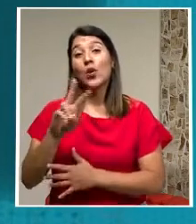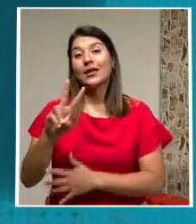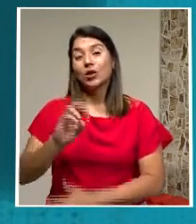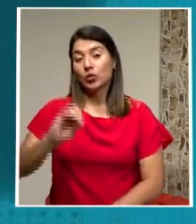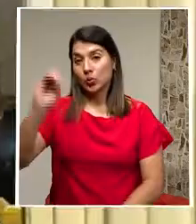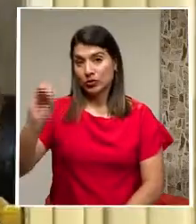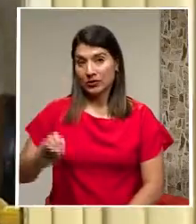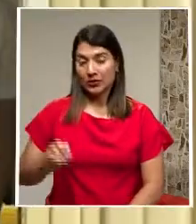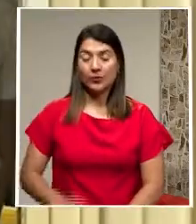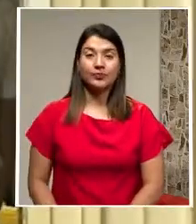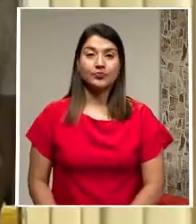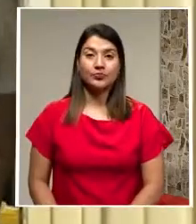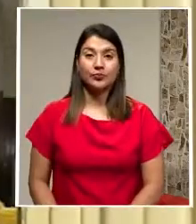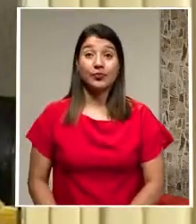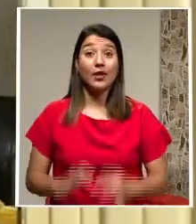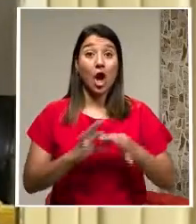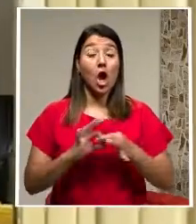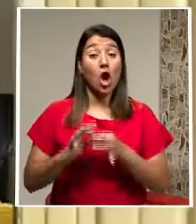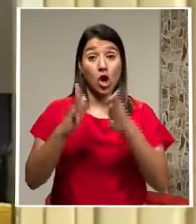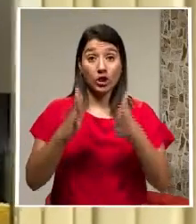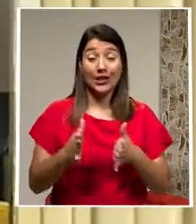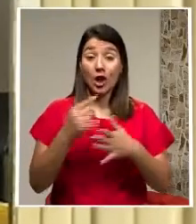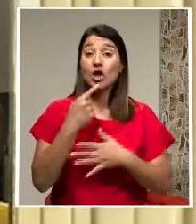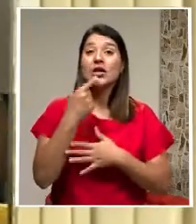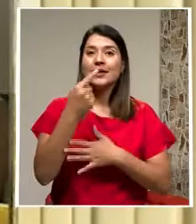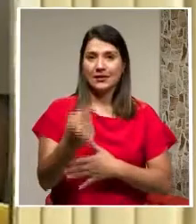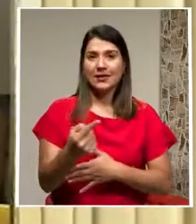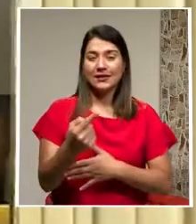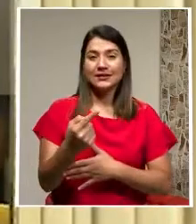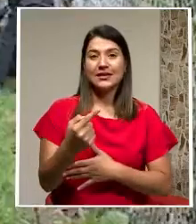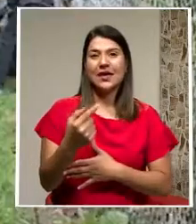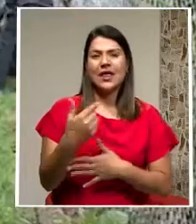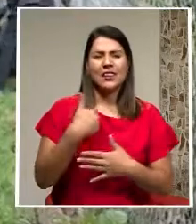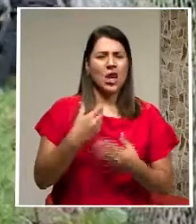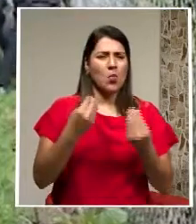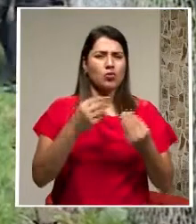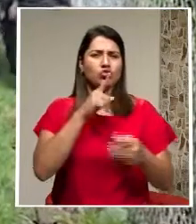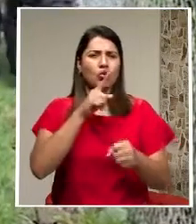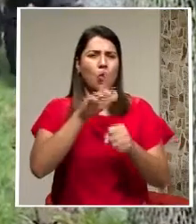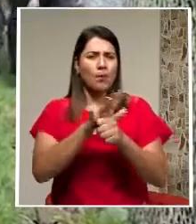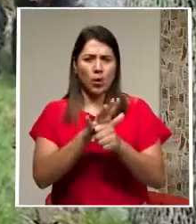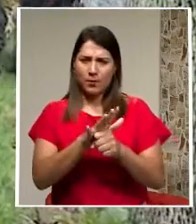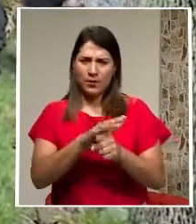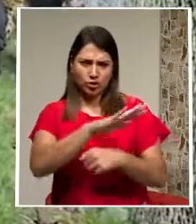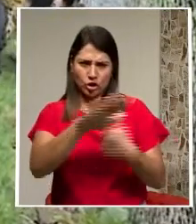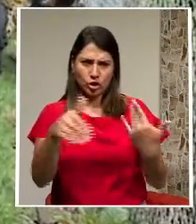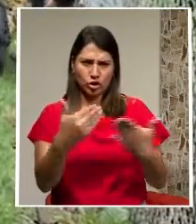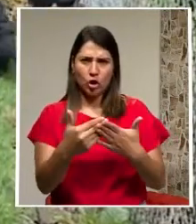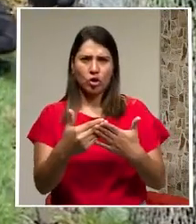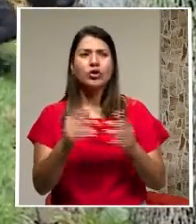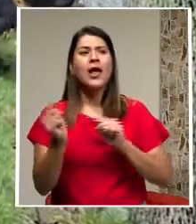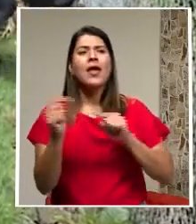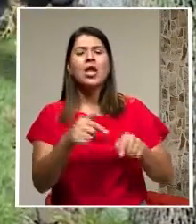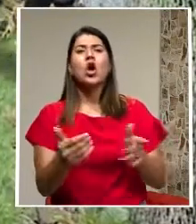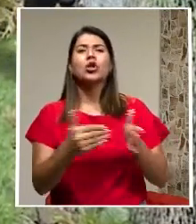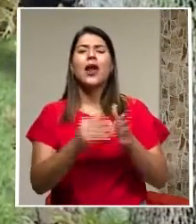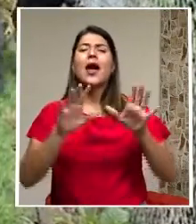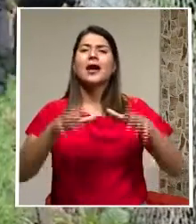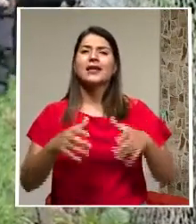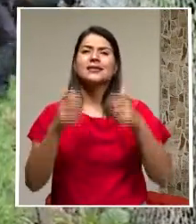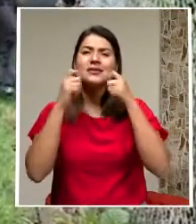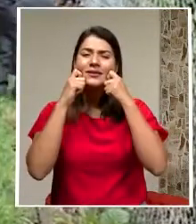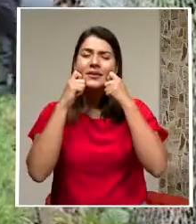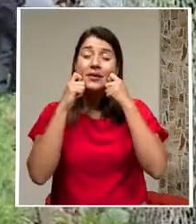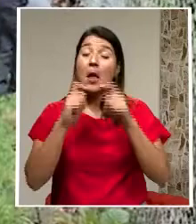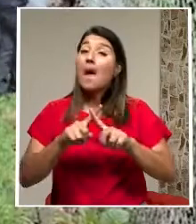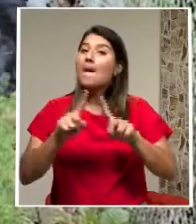% El coordinador Afirma Que existe Un alto grado De compromiso Por las partes De volver A la presencialidad Principalmente